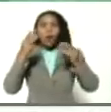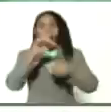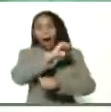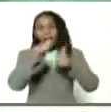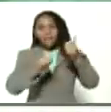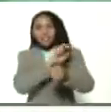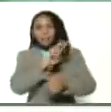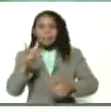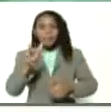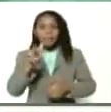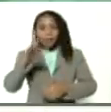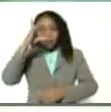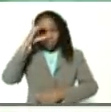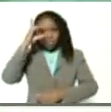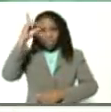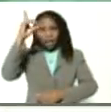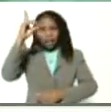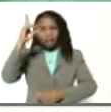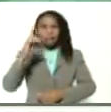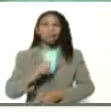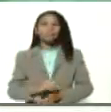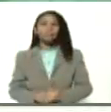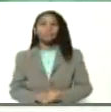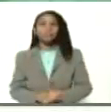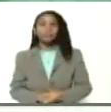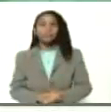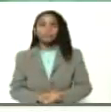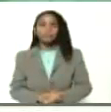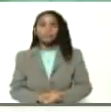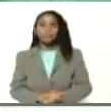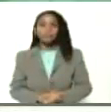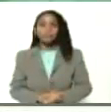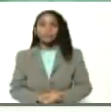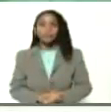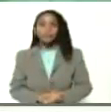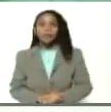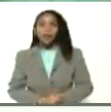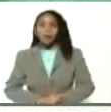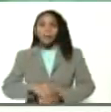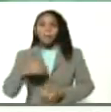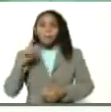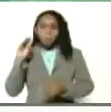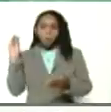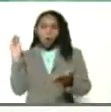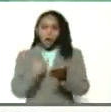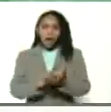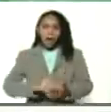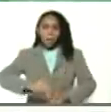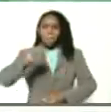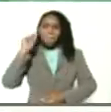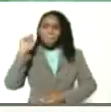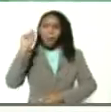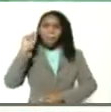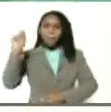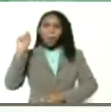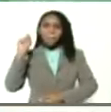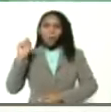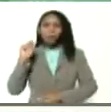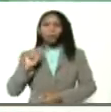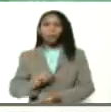vicepresidenta ejecutiva de la república doctora Delcy Rodríguez por poner los puntos donde tienen que estar